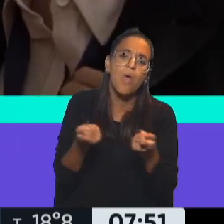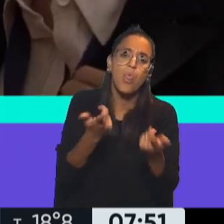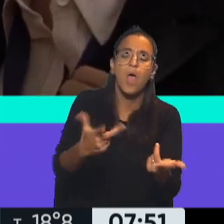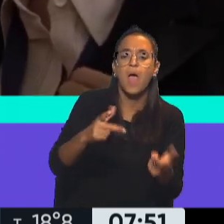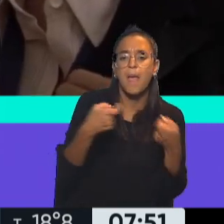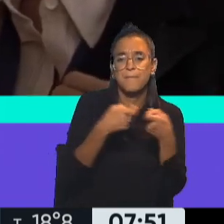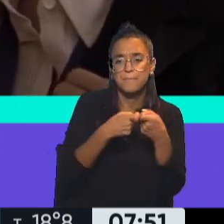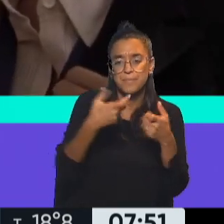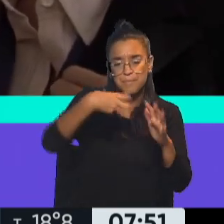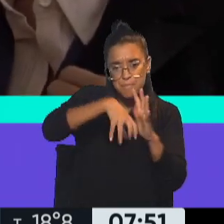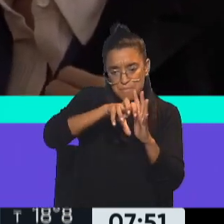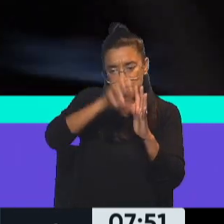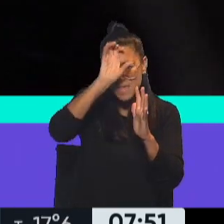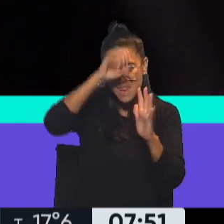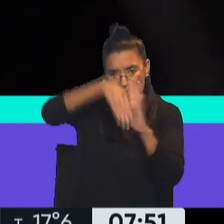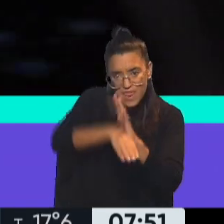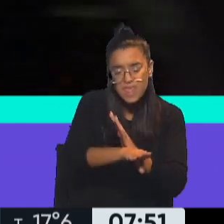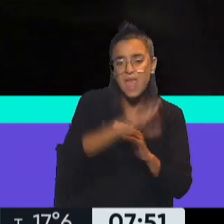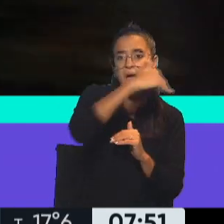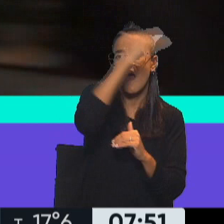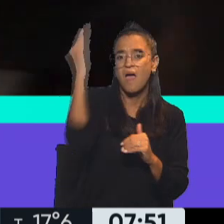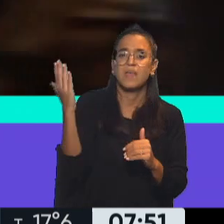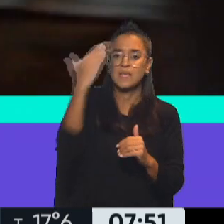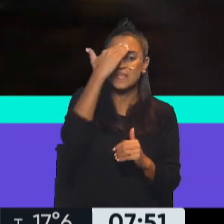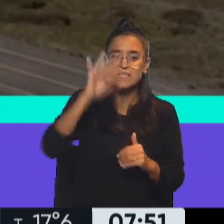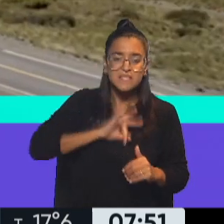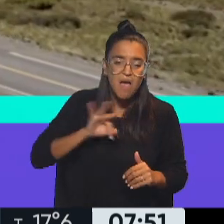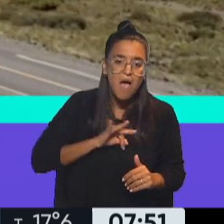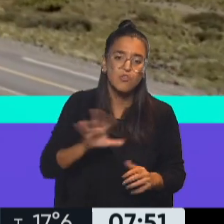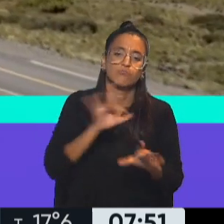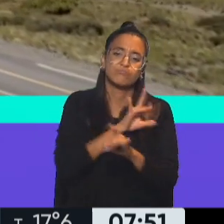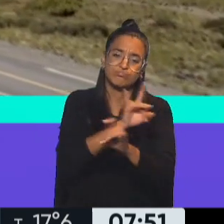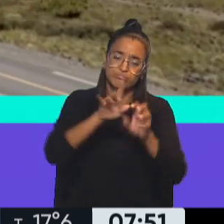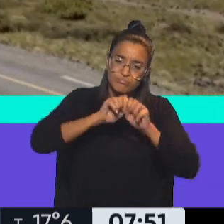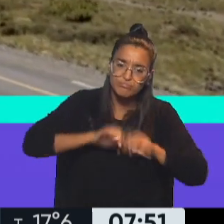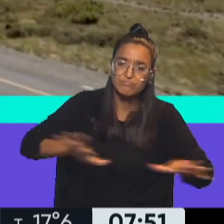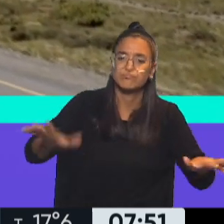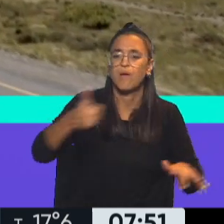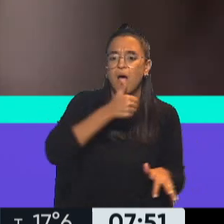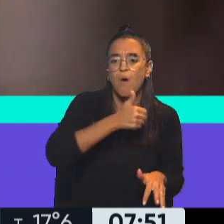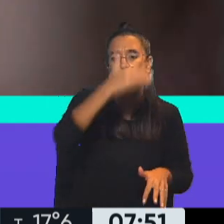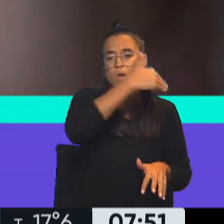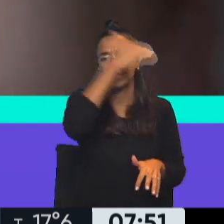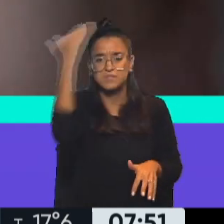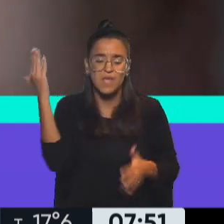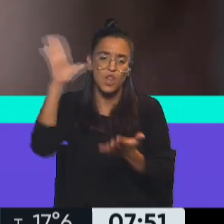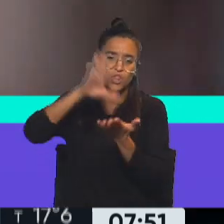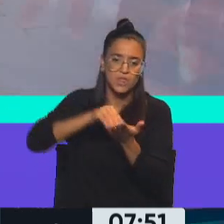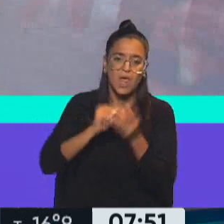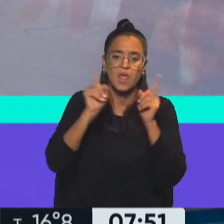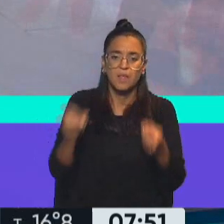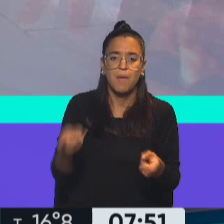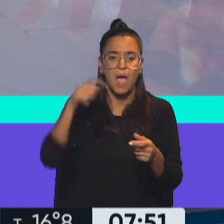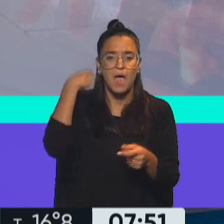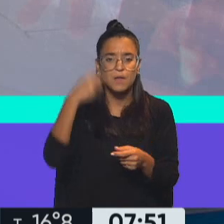empresa que hace minería a cielo abierto que hace 15 años que está contaminando agua y cielos y tierra también y a